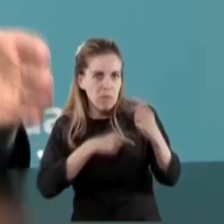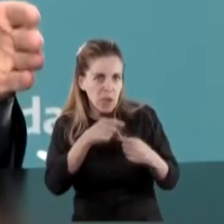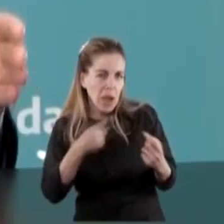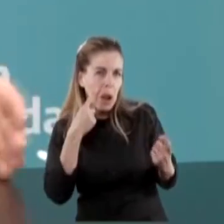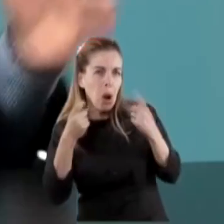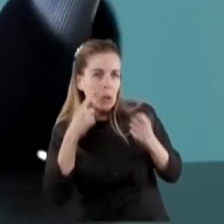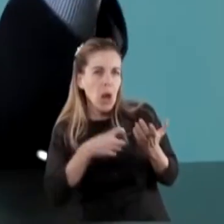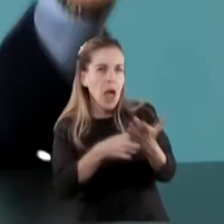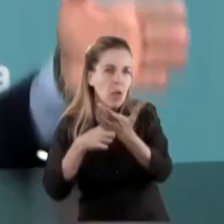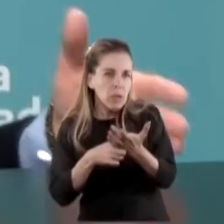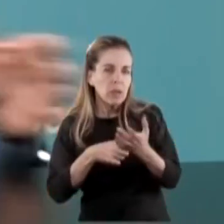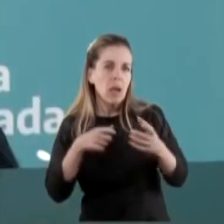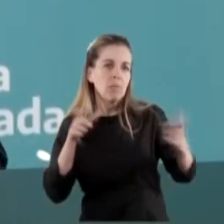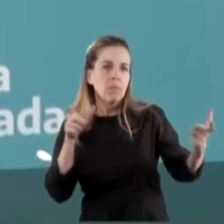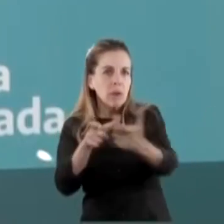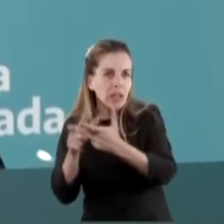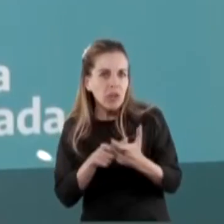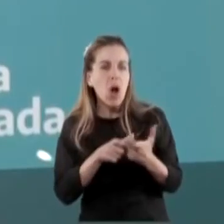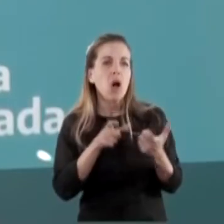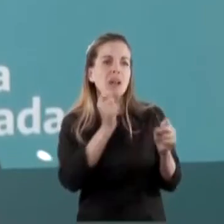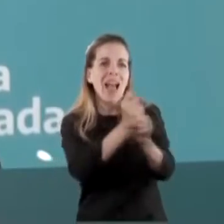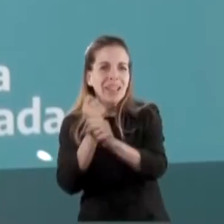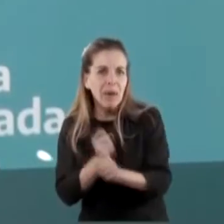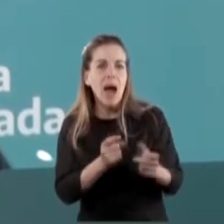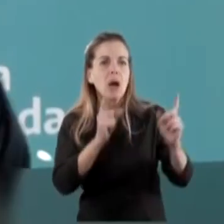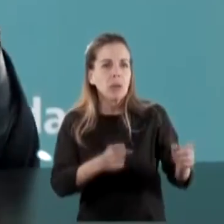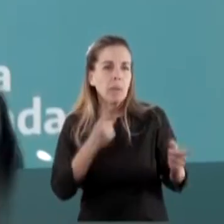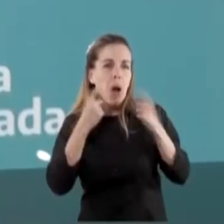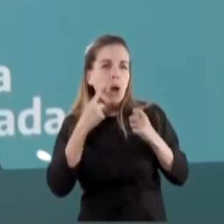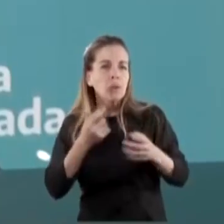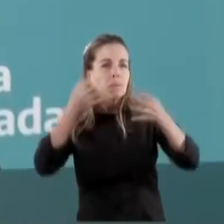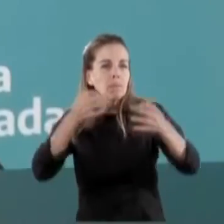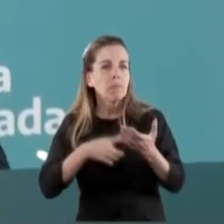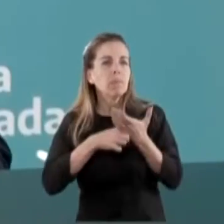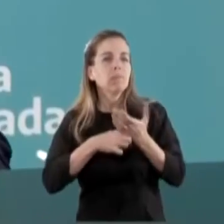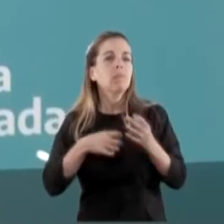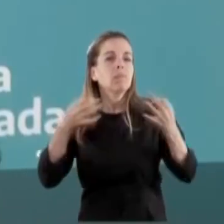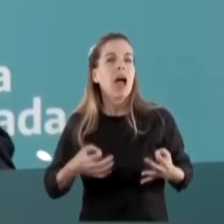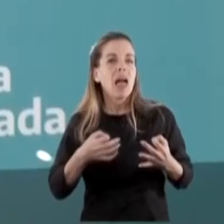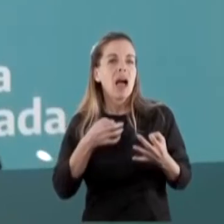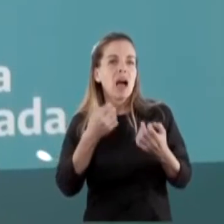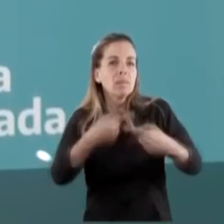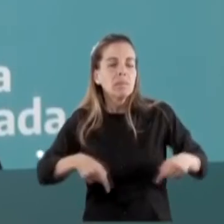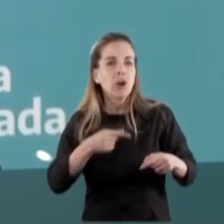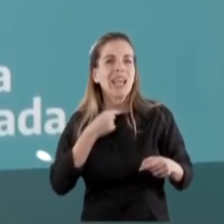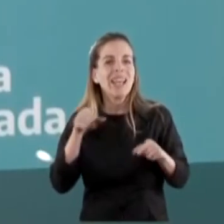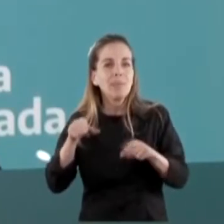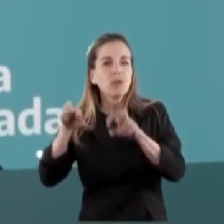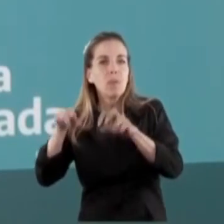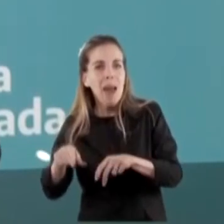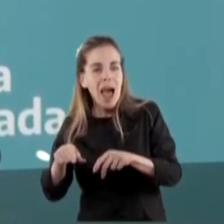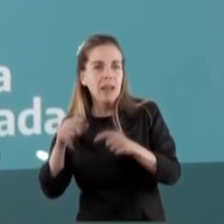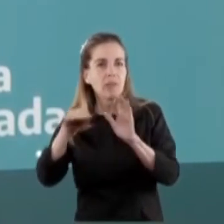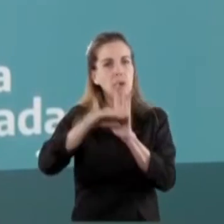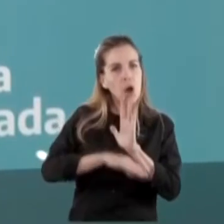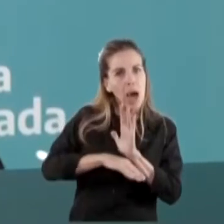de gestión, y también vamos a seguir auditando la entrega de alimentos, porque queremos que estos programas lleguen directamente a cada argentina